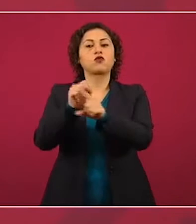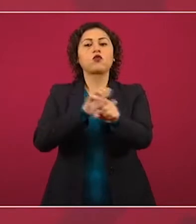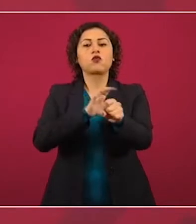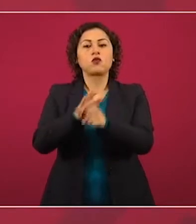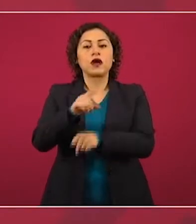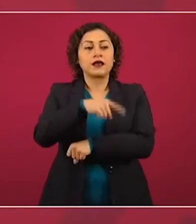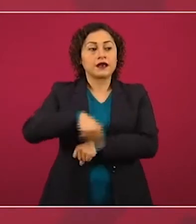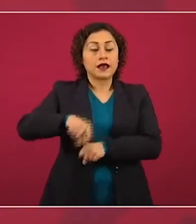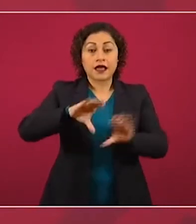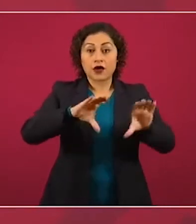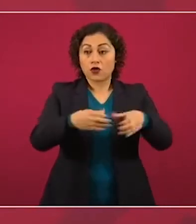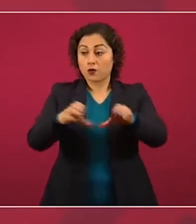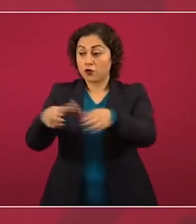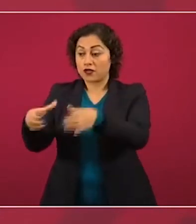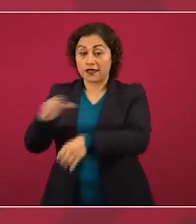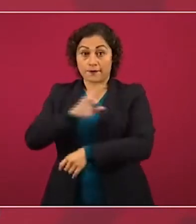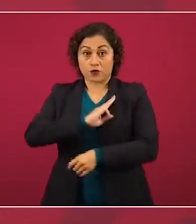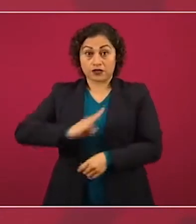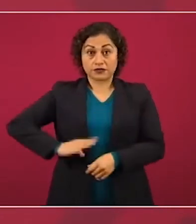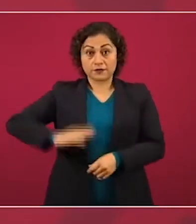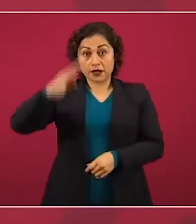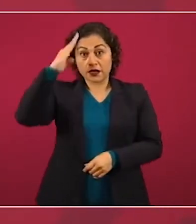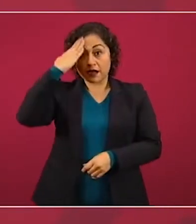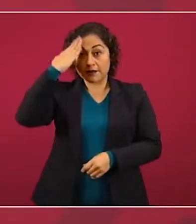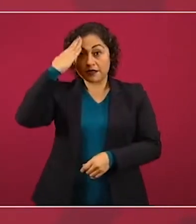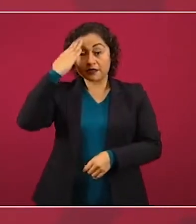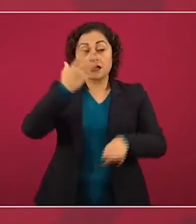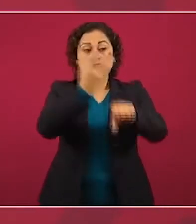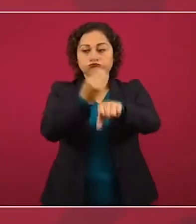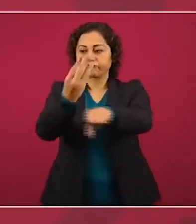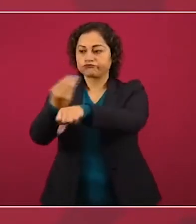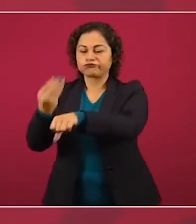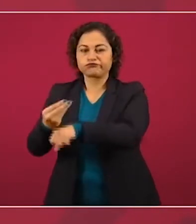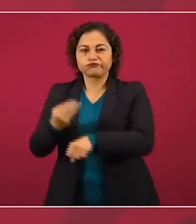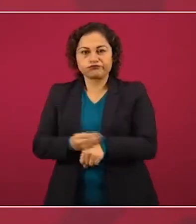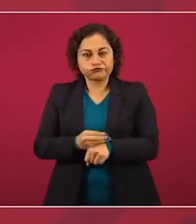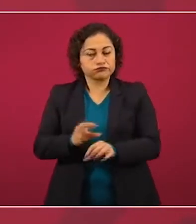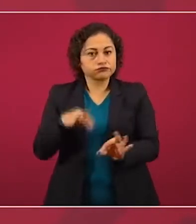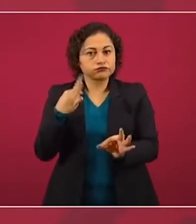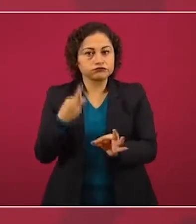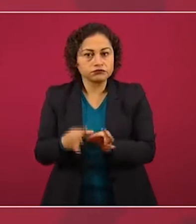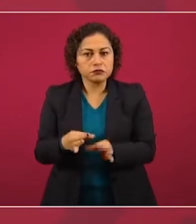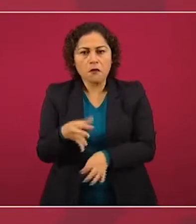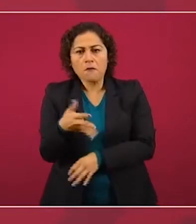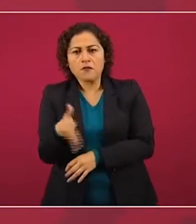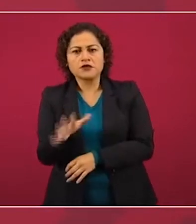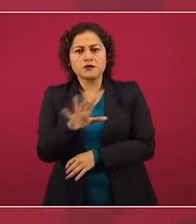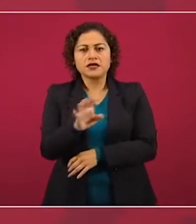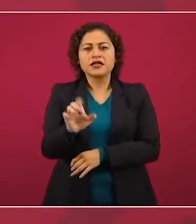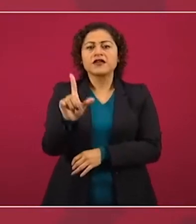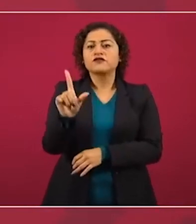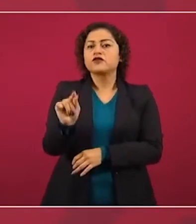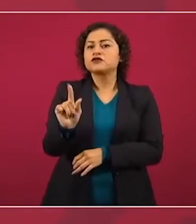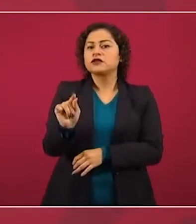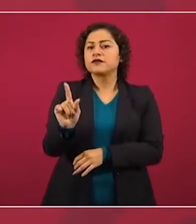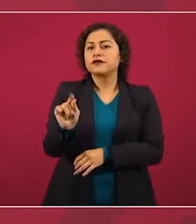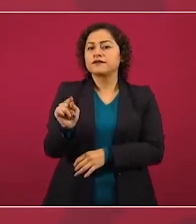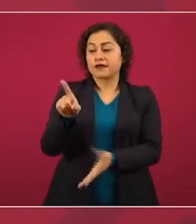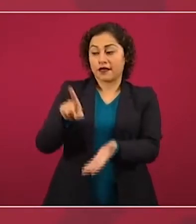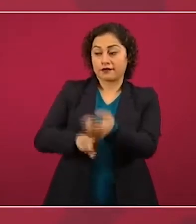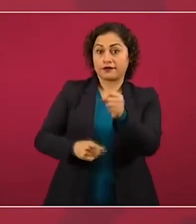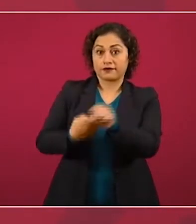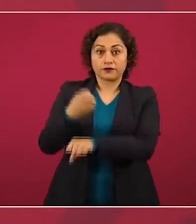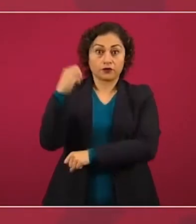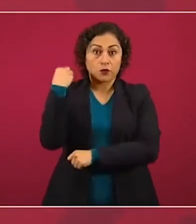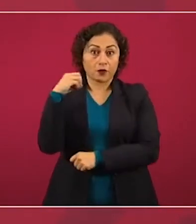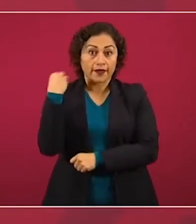Estamos hablando de 570 municipios que tiene Oaxaca y hay